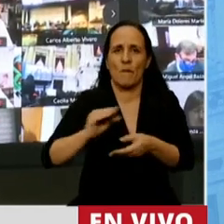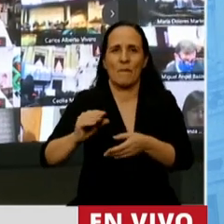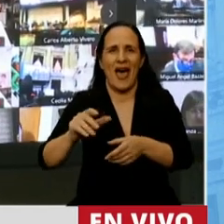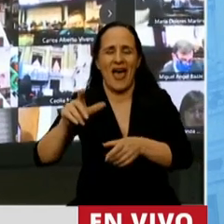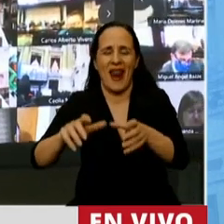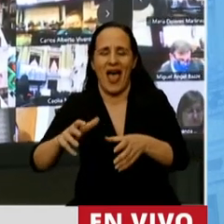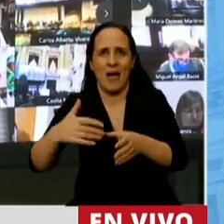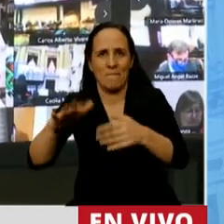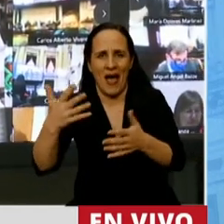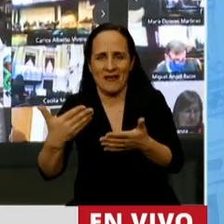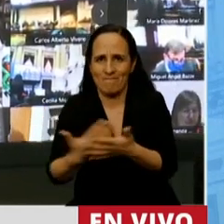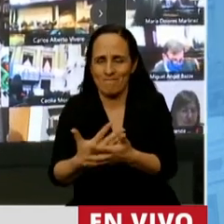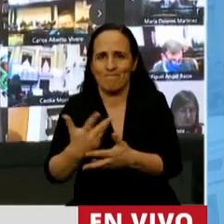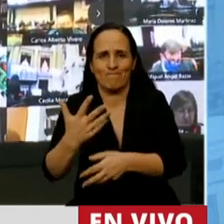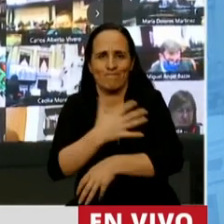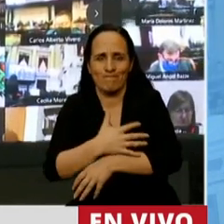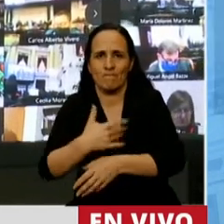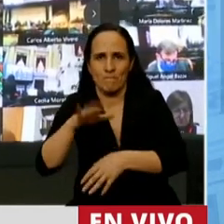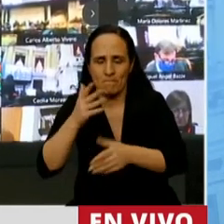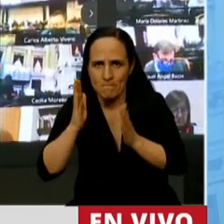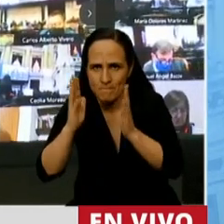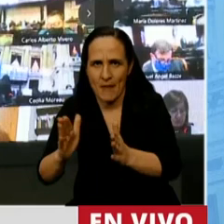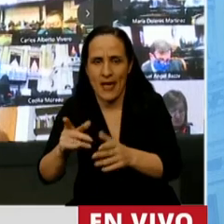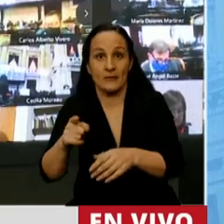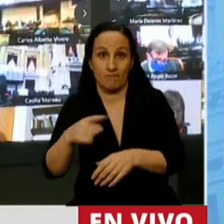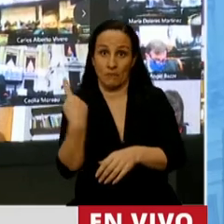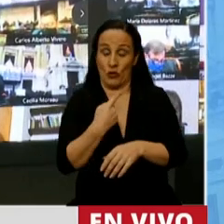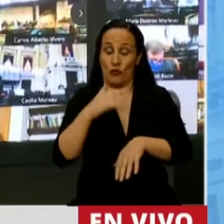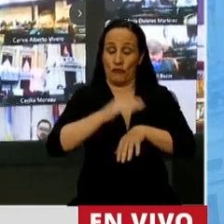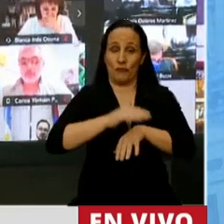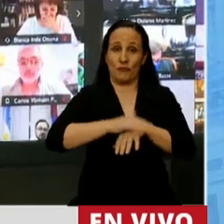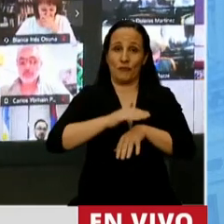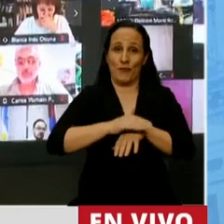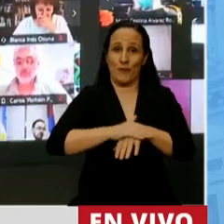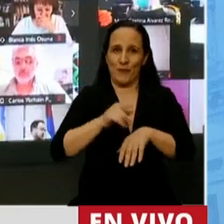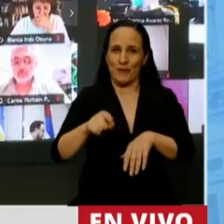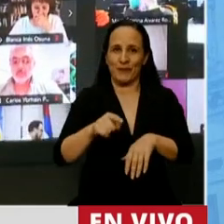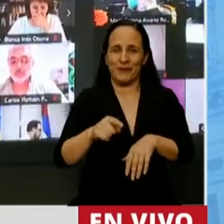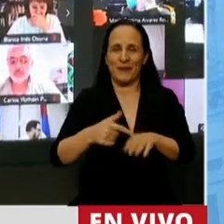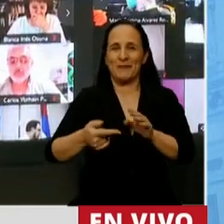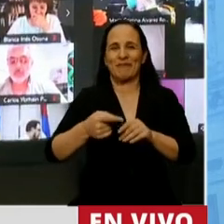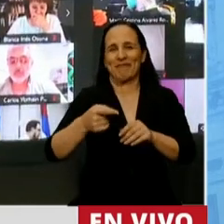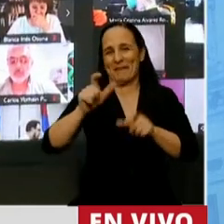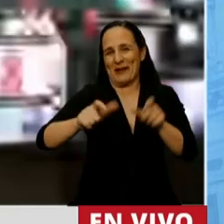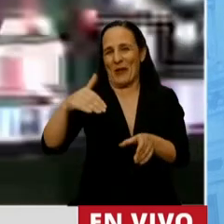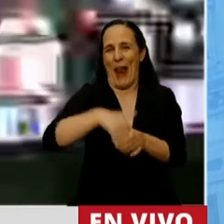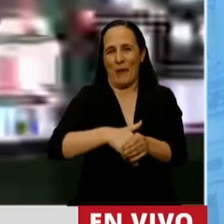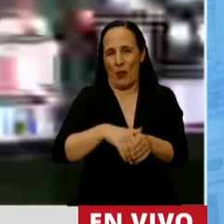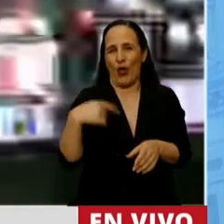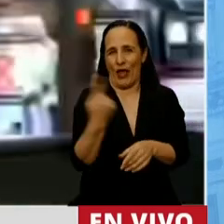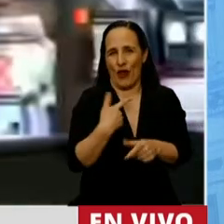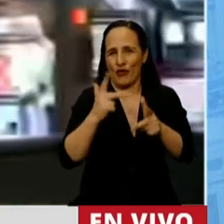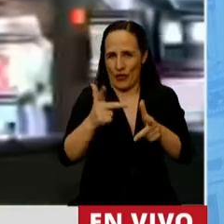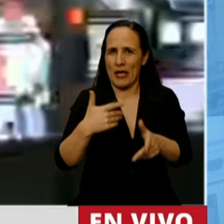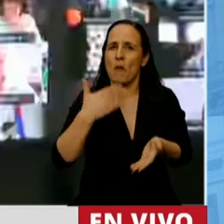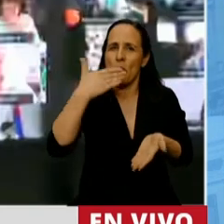vulnerables, que es en definitiva el compromiso que hemos asumido nosotros con el electorado a lo largo y a